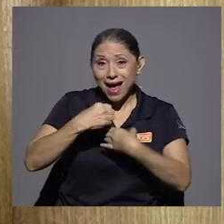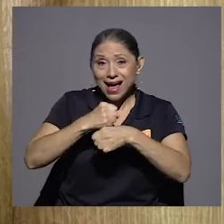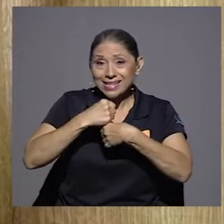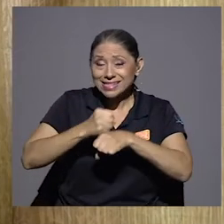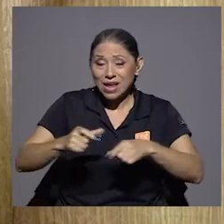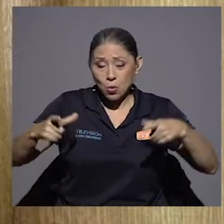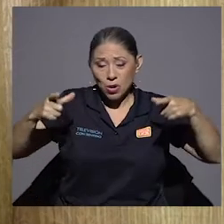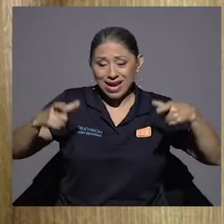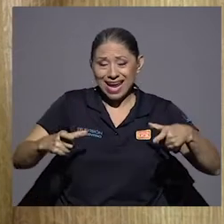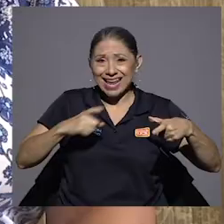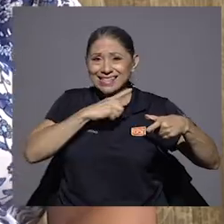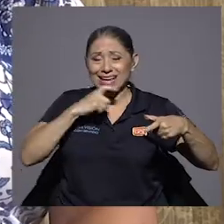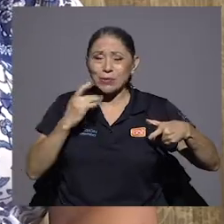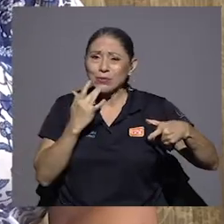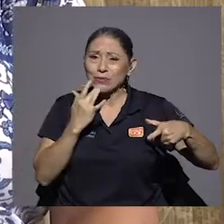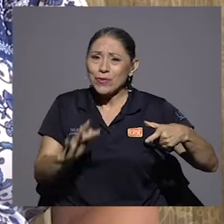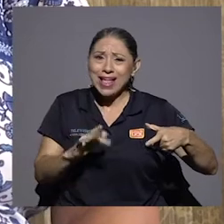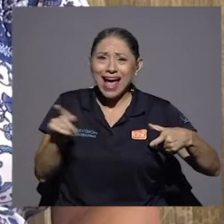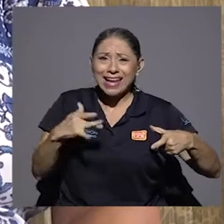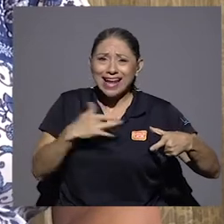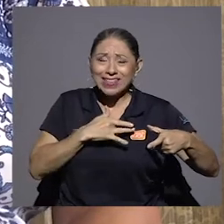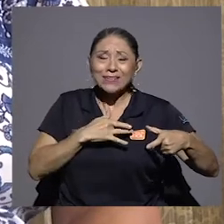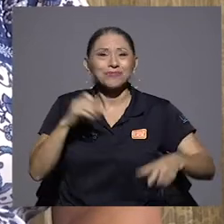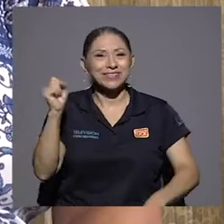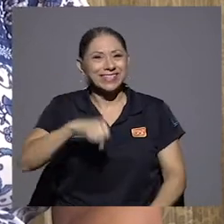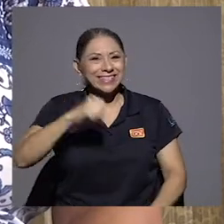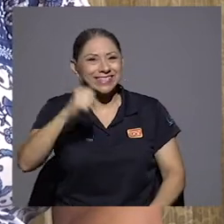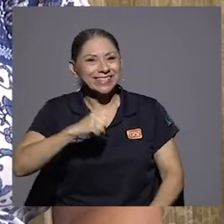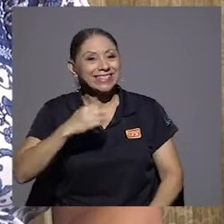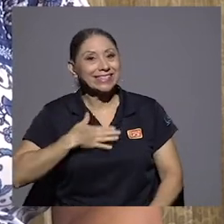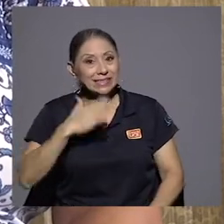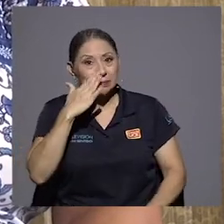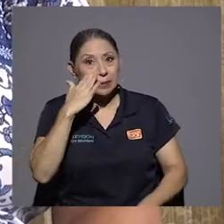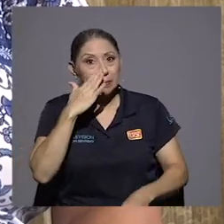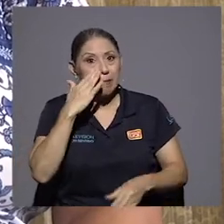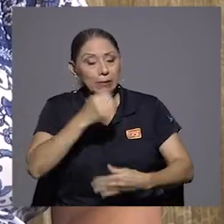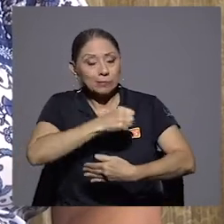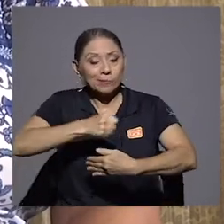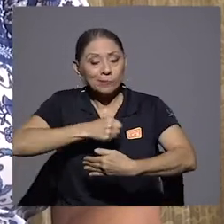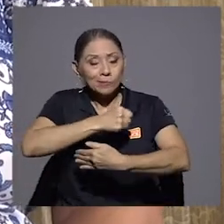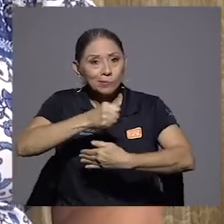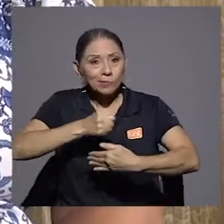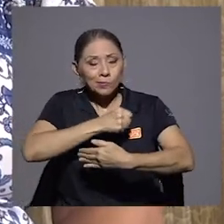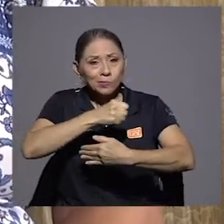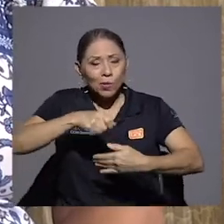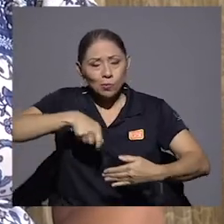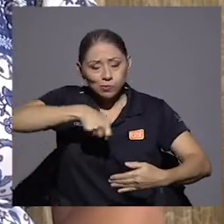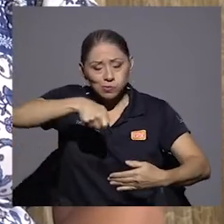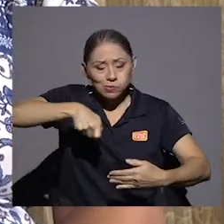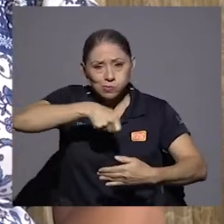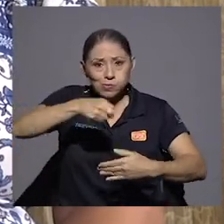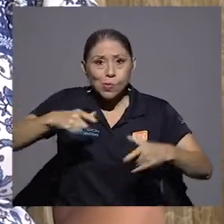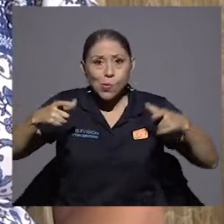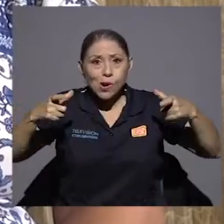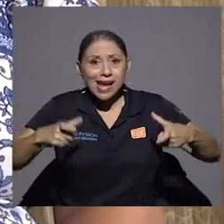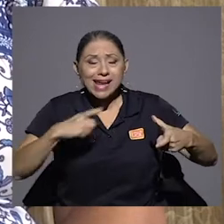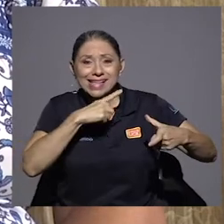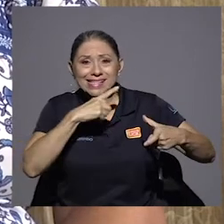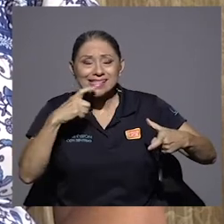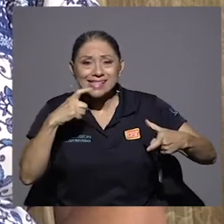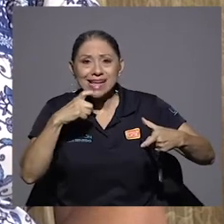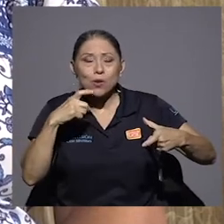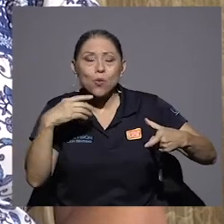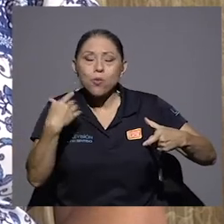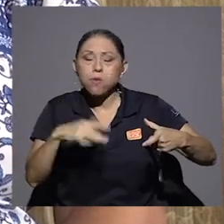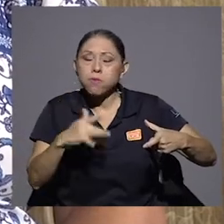riquísimo. Ah, sí, eso le conté. Le conté que mami hacía un queque seco riquísimo, riquísimo. Mami era